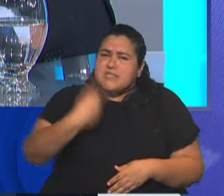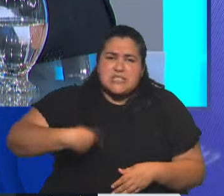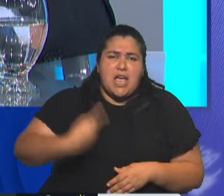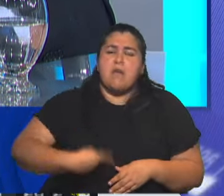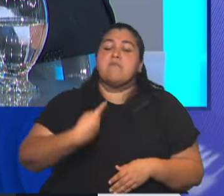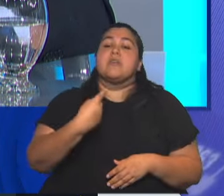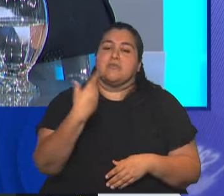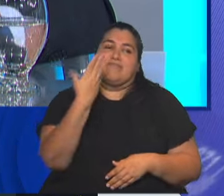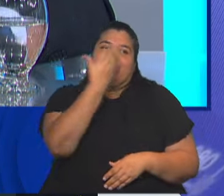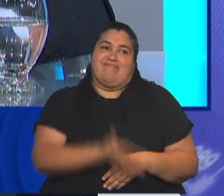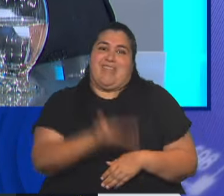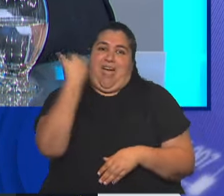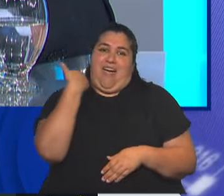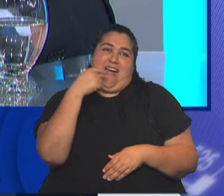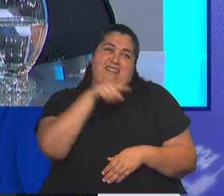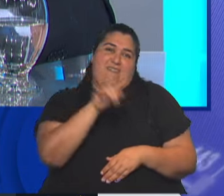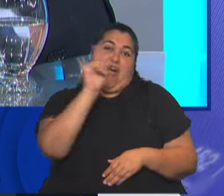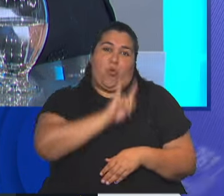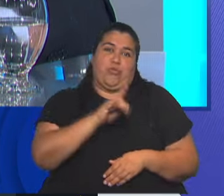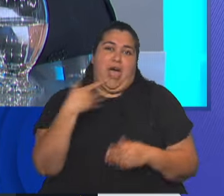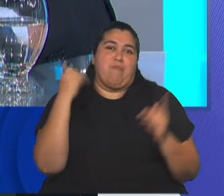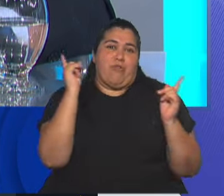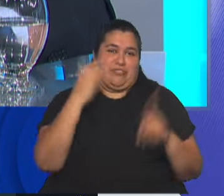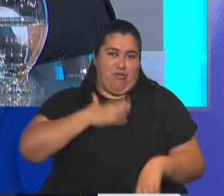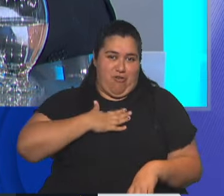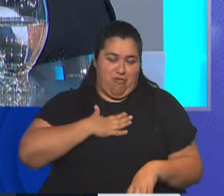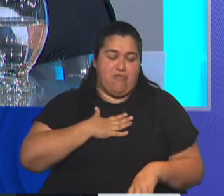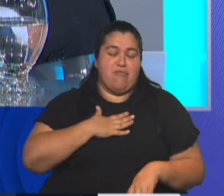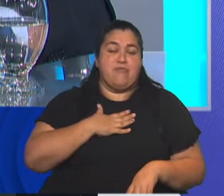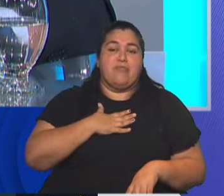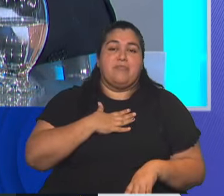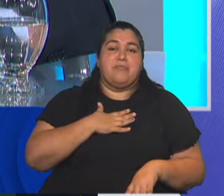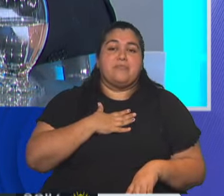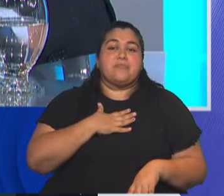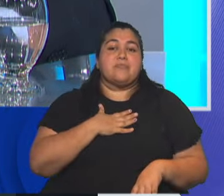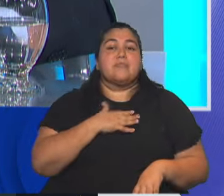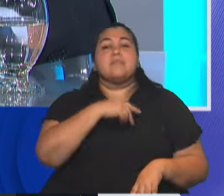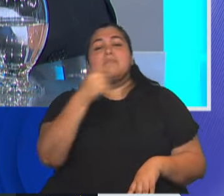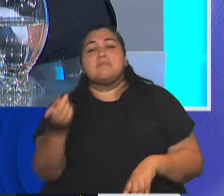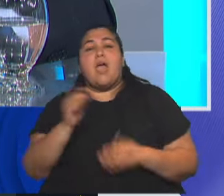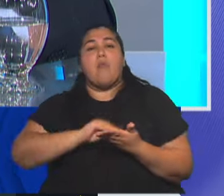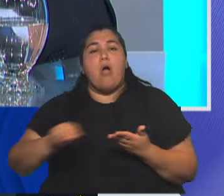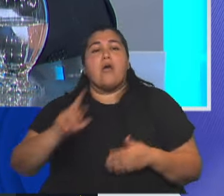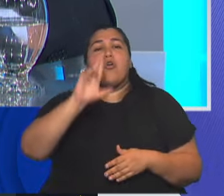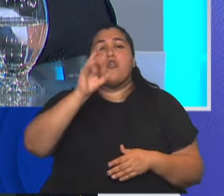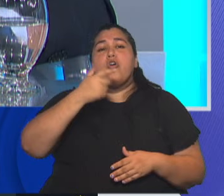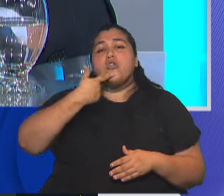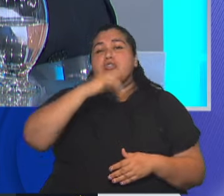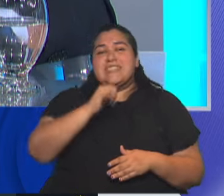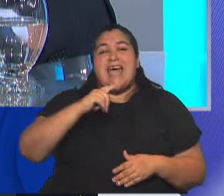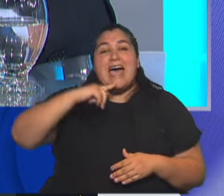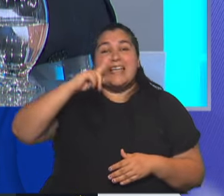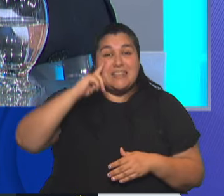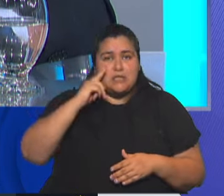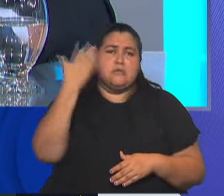juntos. Yo lo tengo como profesor en la facultad. Y el doctor Rosati, lo conozco